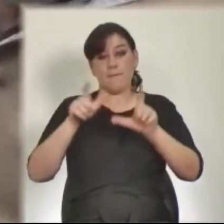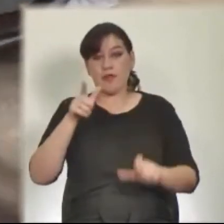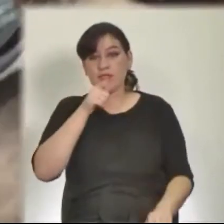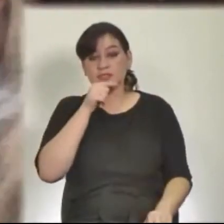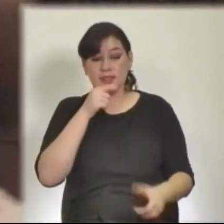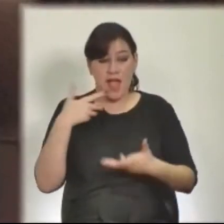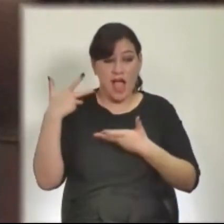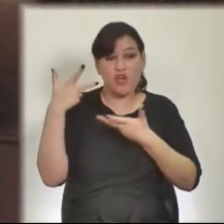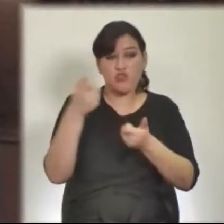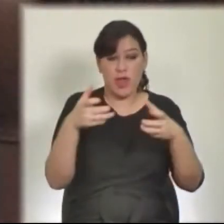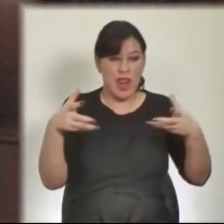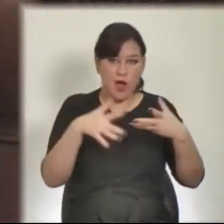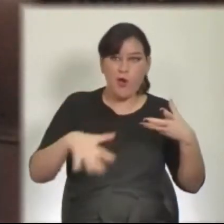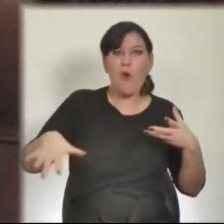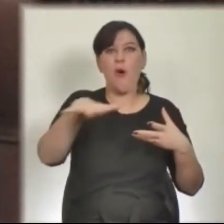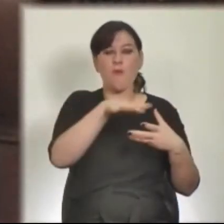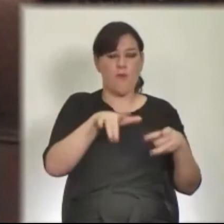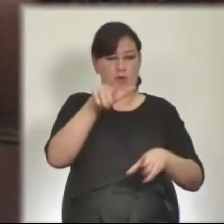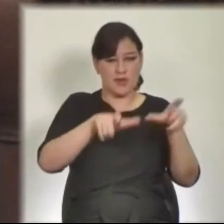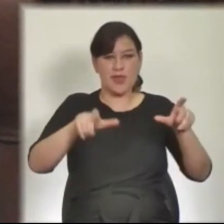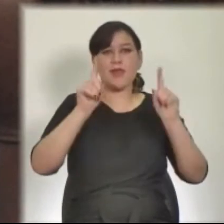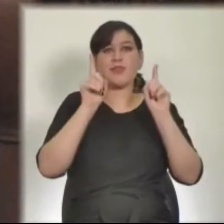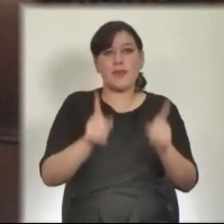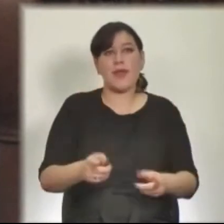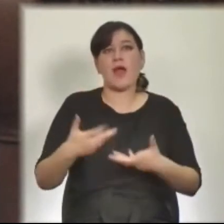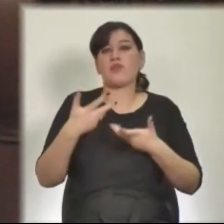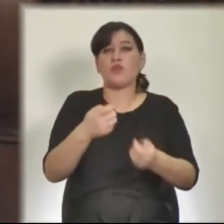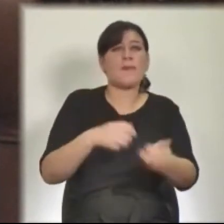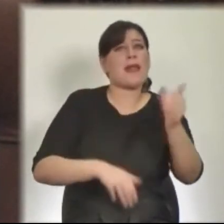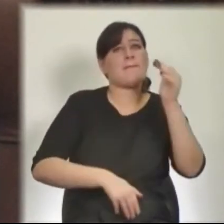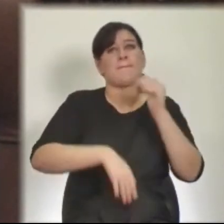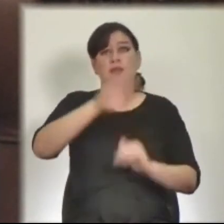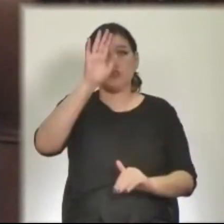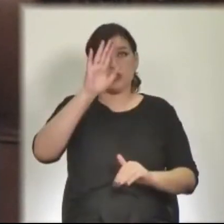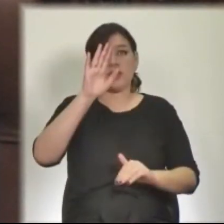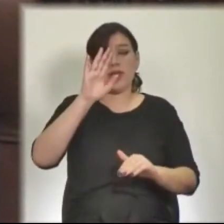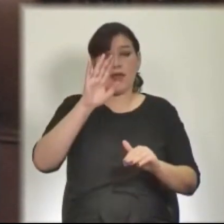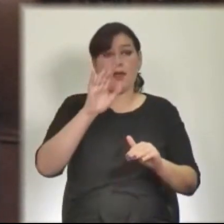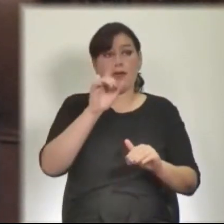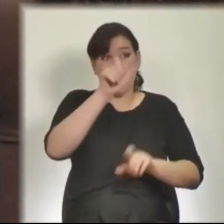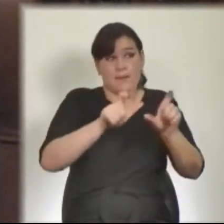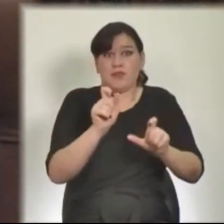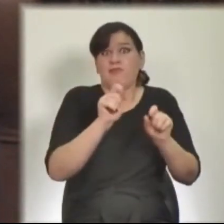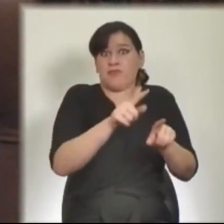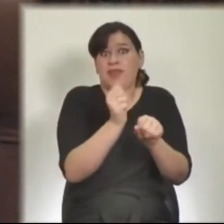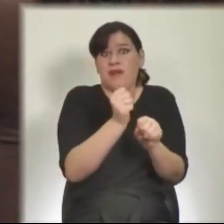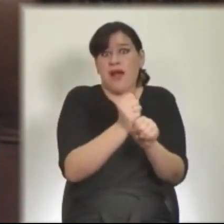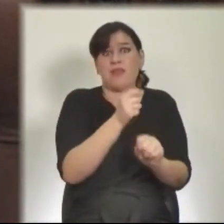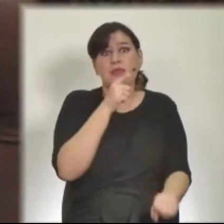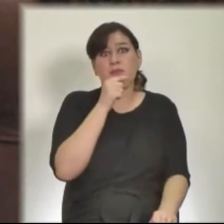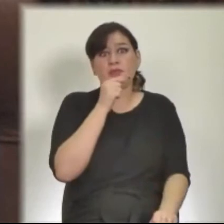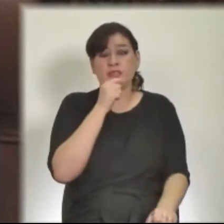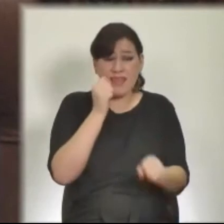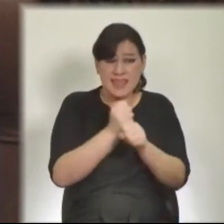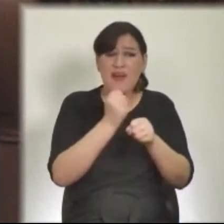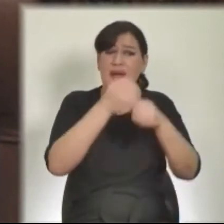para la comunidad, sino también para la enorme mayoría de nuestros policías que obran debidamente,